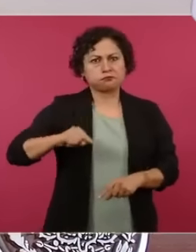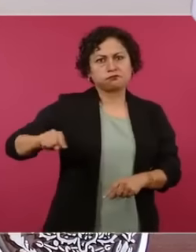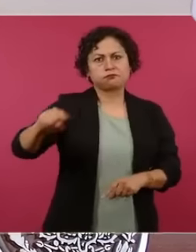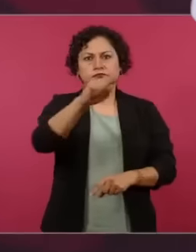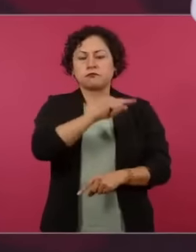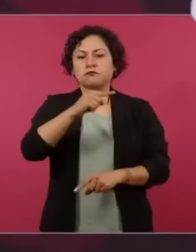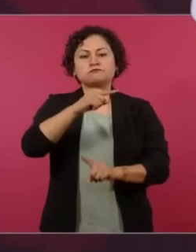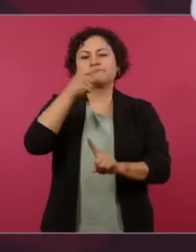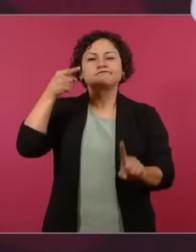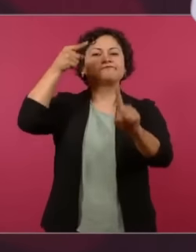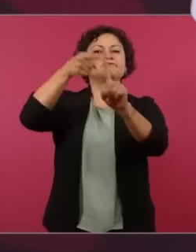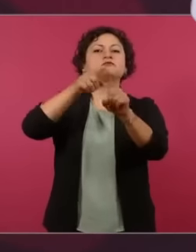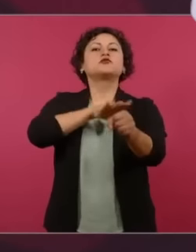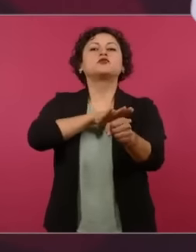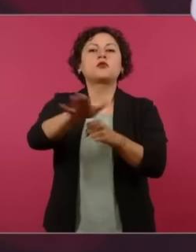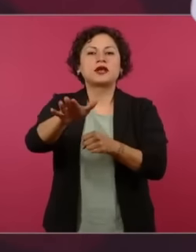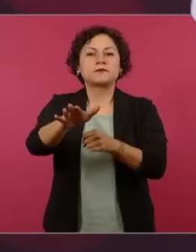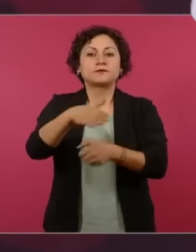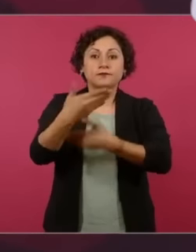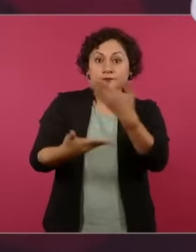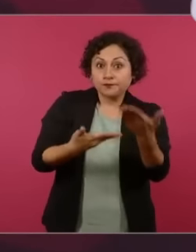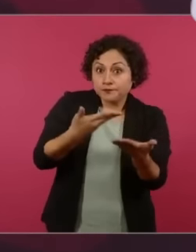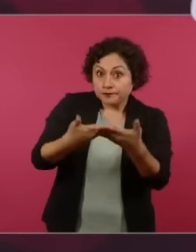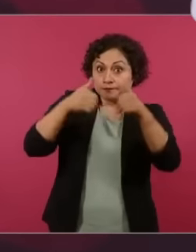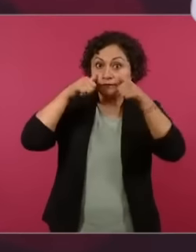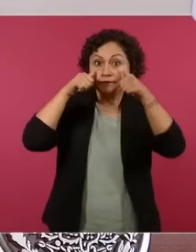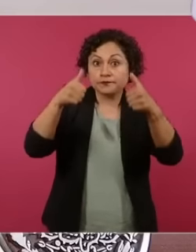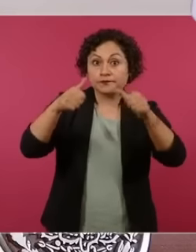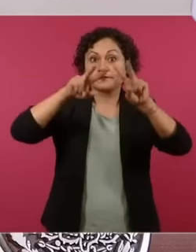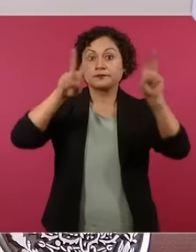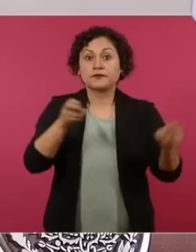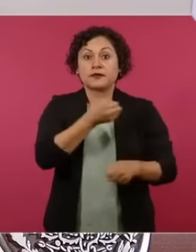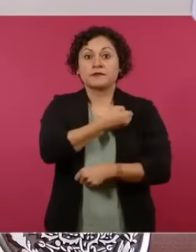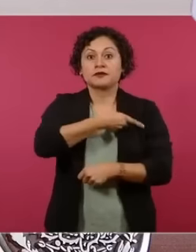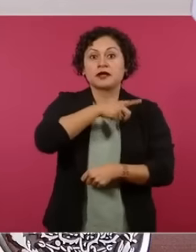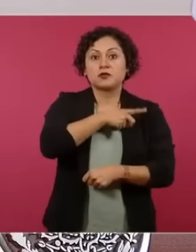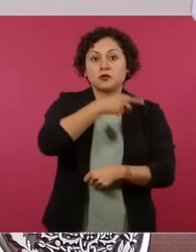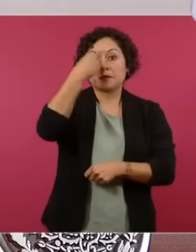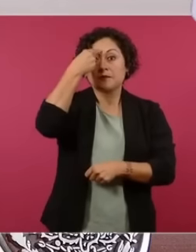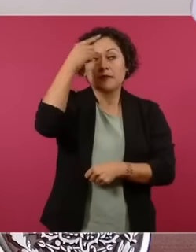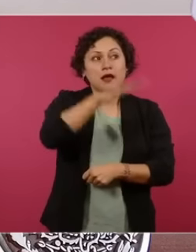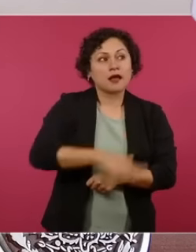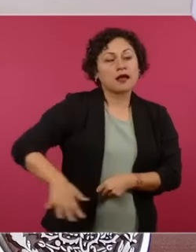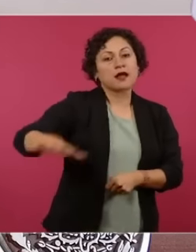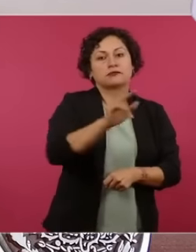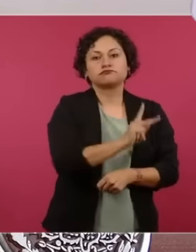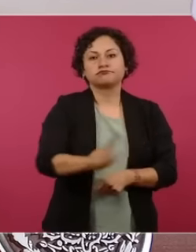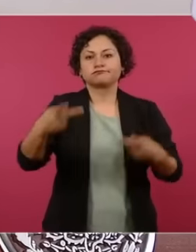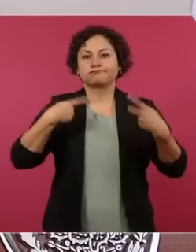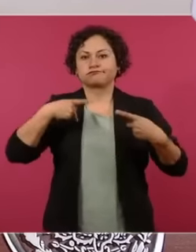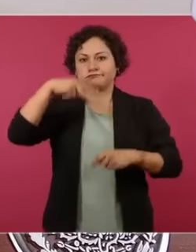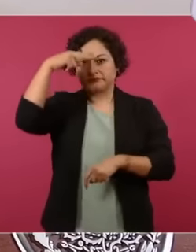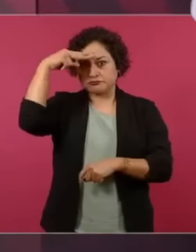esto esto aplica para ambos este próximo 27 de mayo las y los beneficiarios con